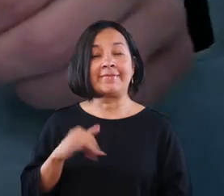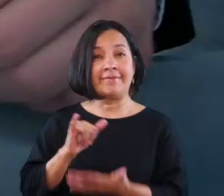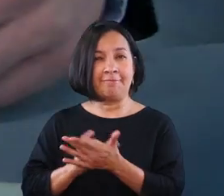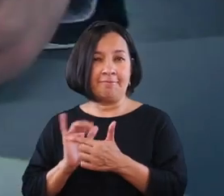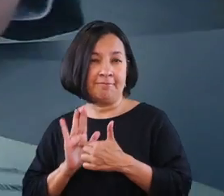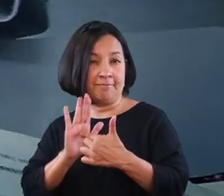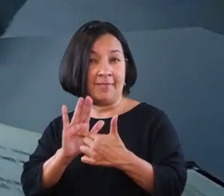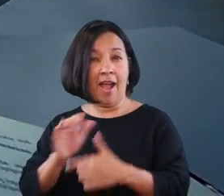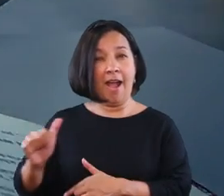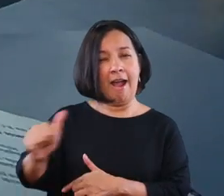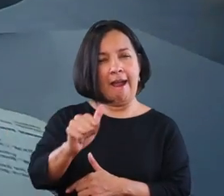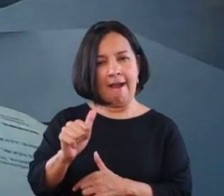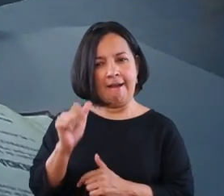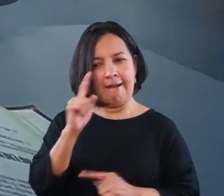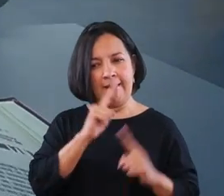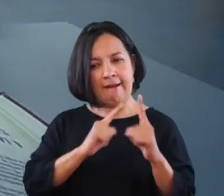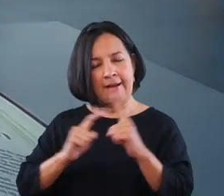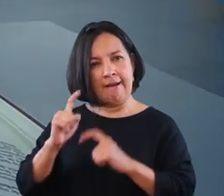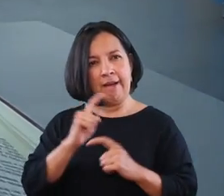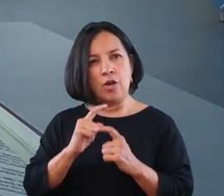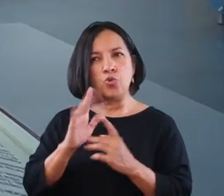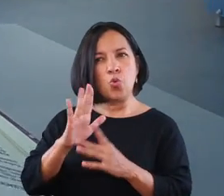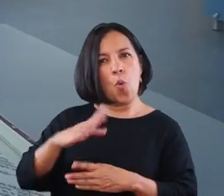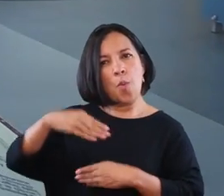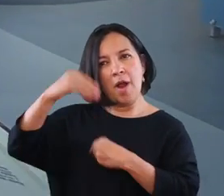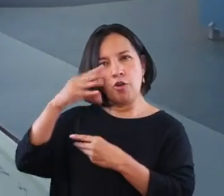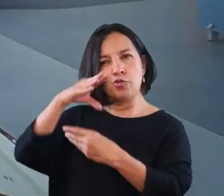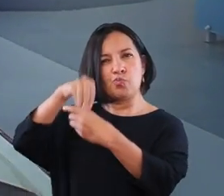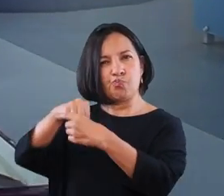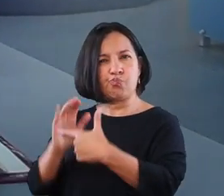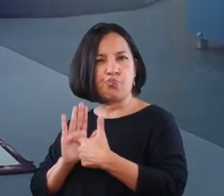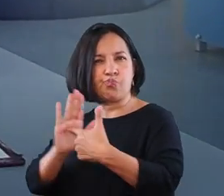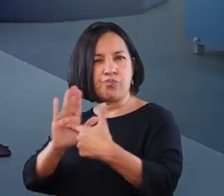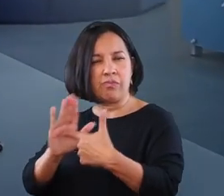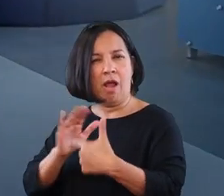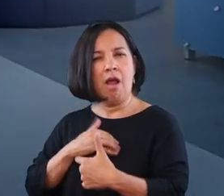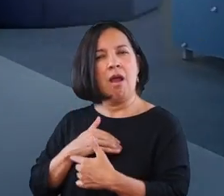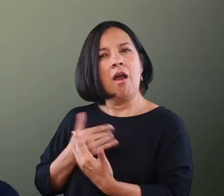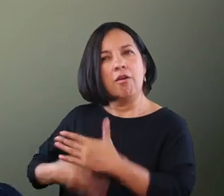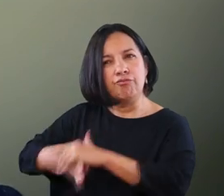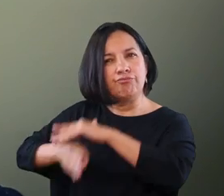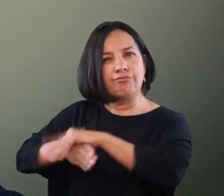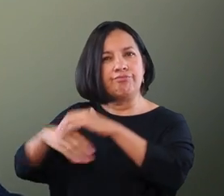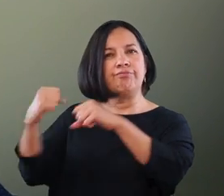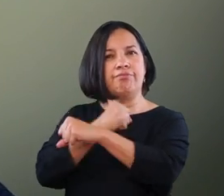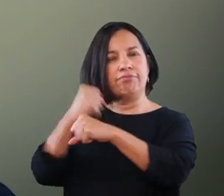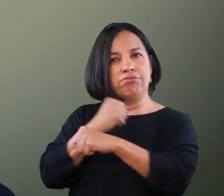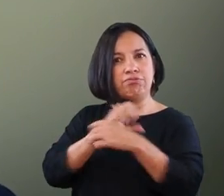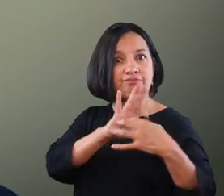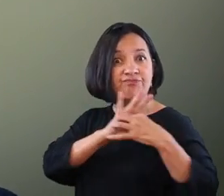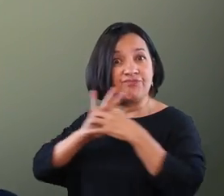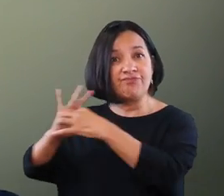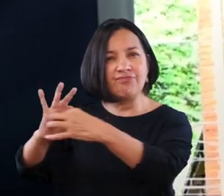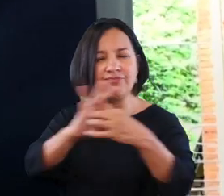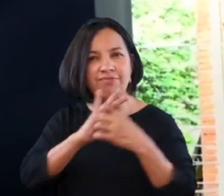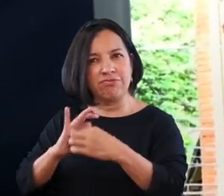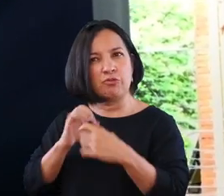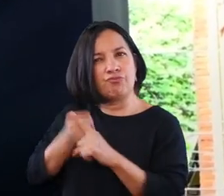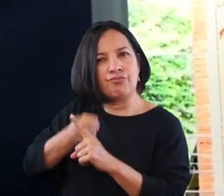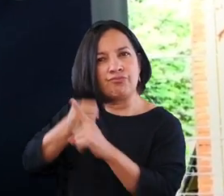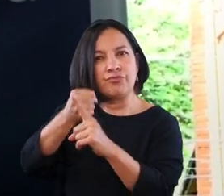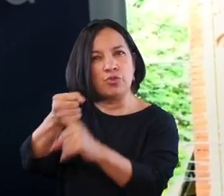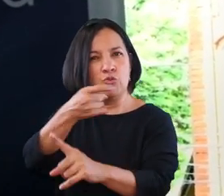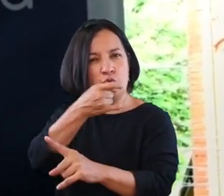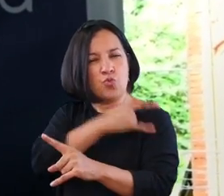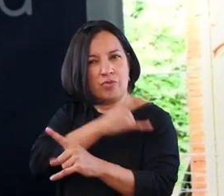Con lo dicho, claro que las mujeres representan de manera completa los valores institucionales, lo que nos invita a continuar trabajando de manera unida en